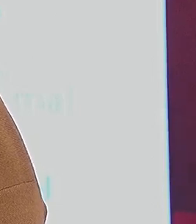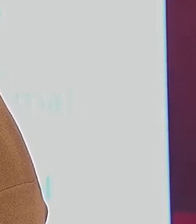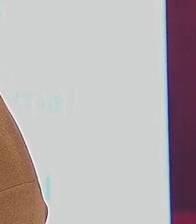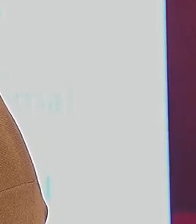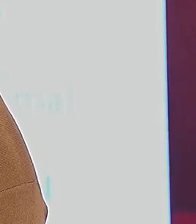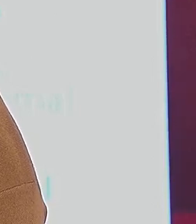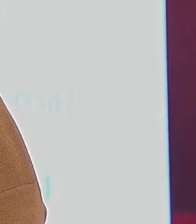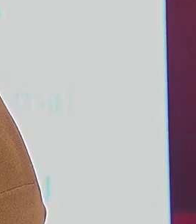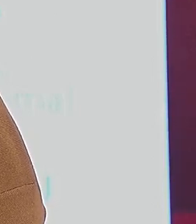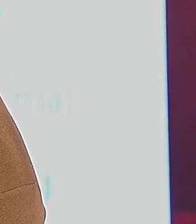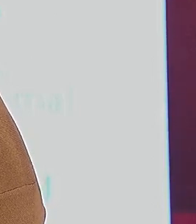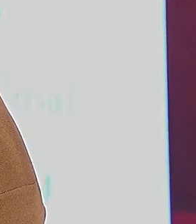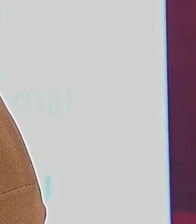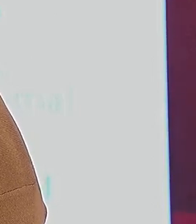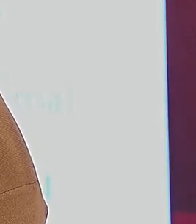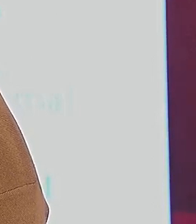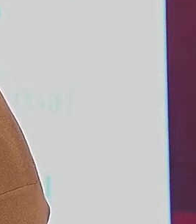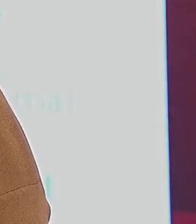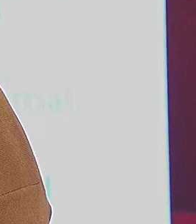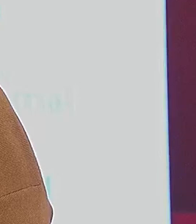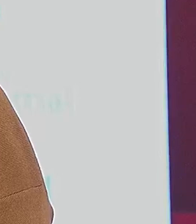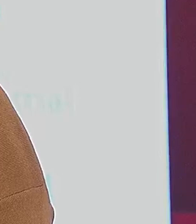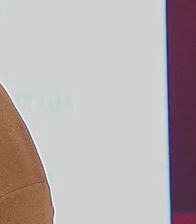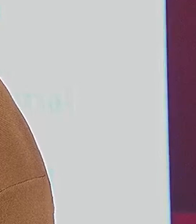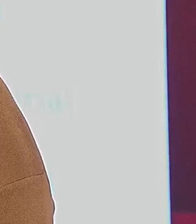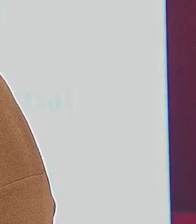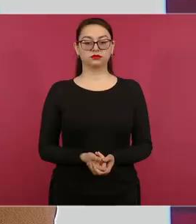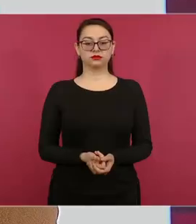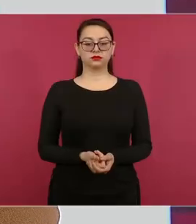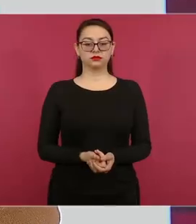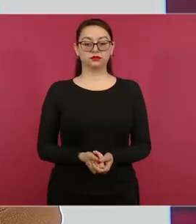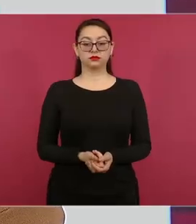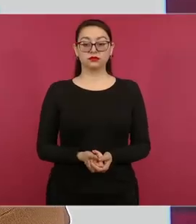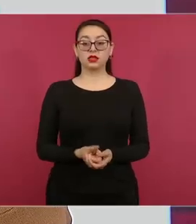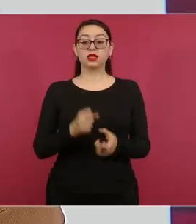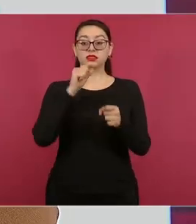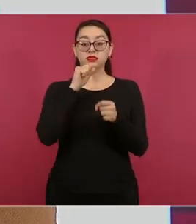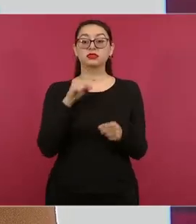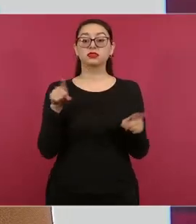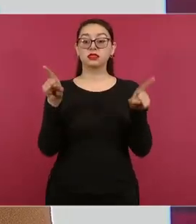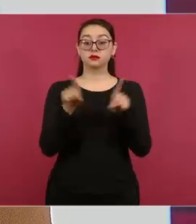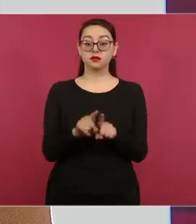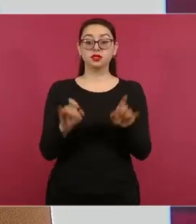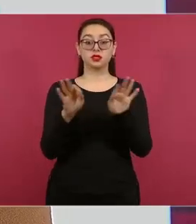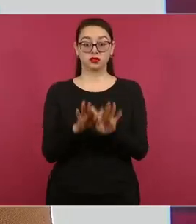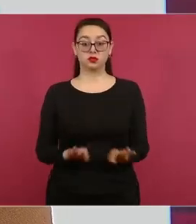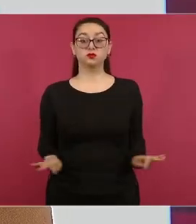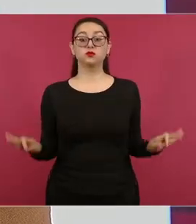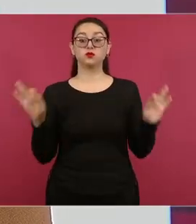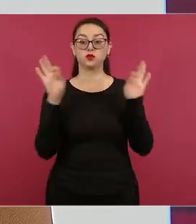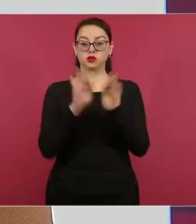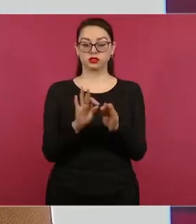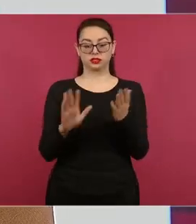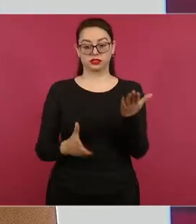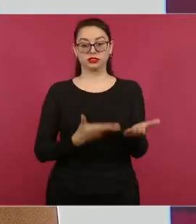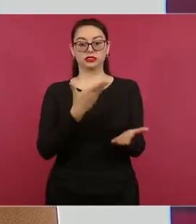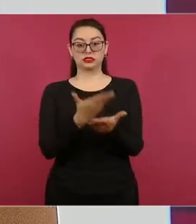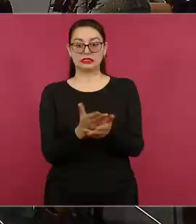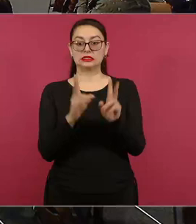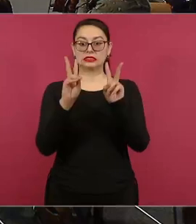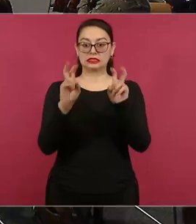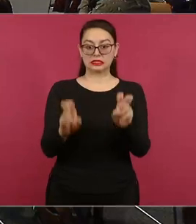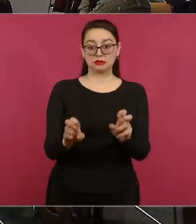que no sea solamente una falta administrativa administrativa, sino grave.